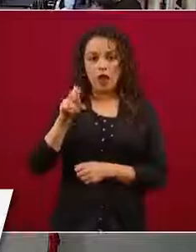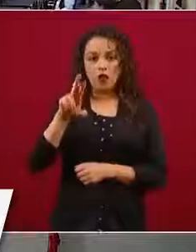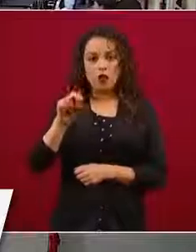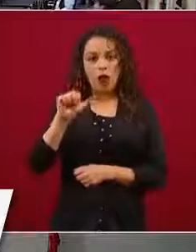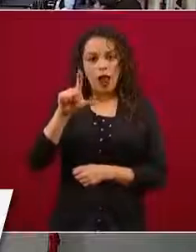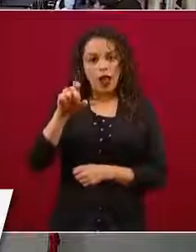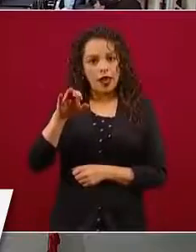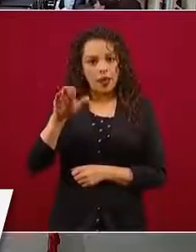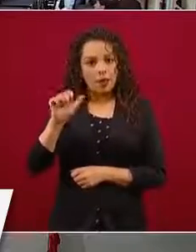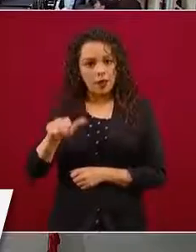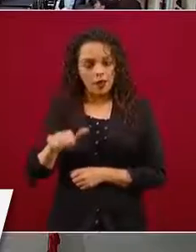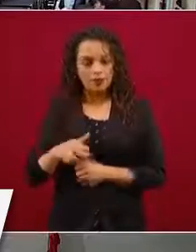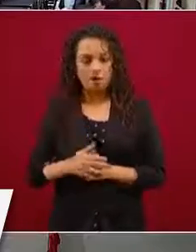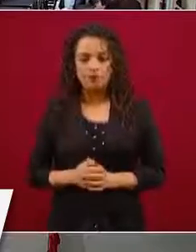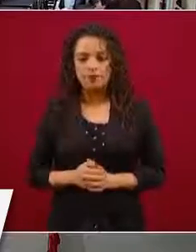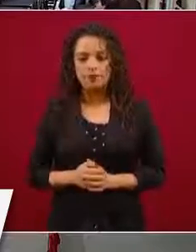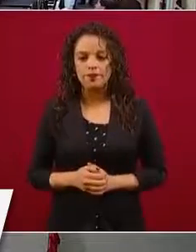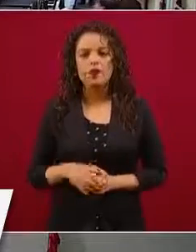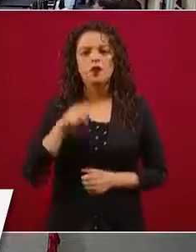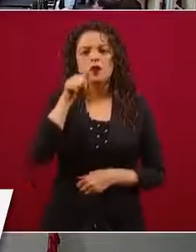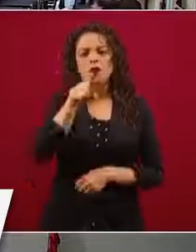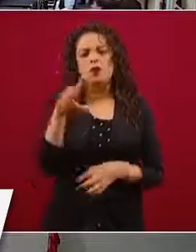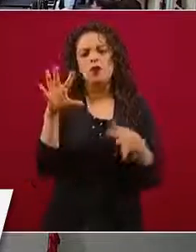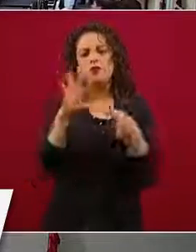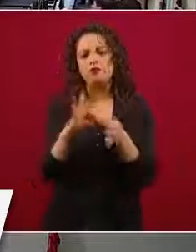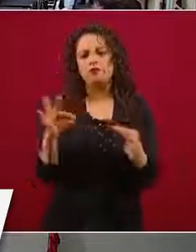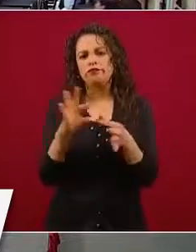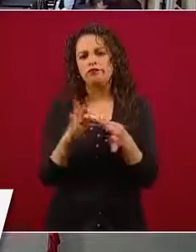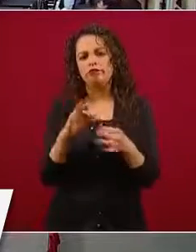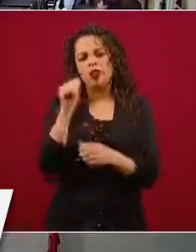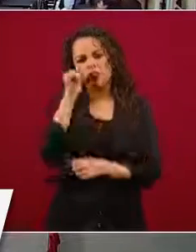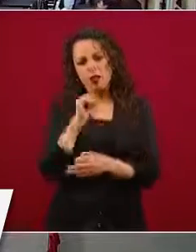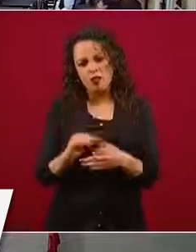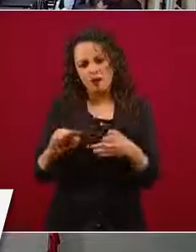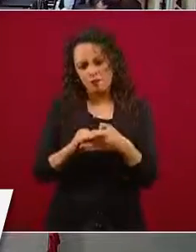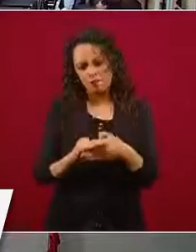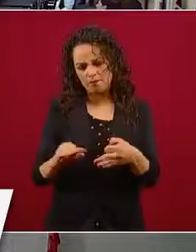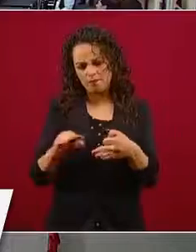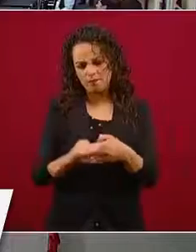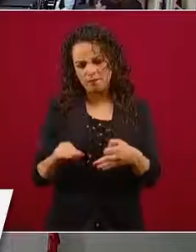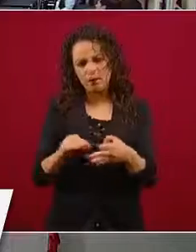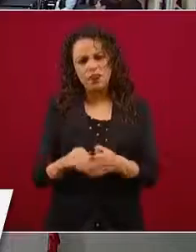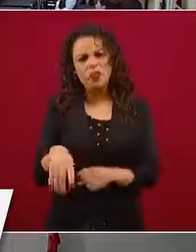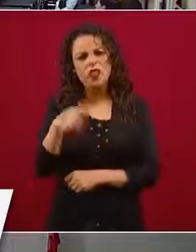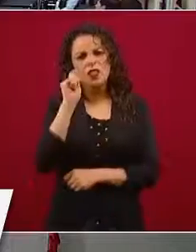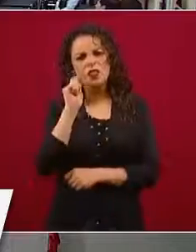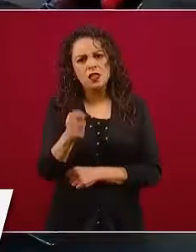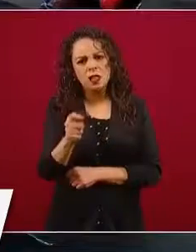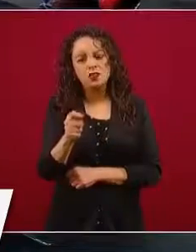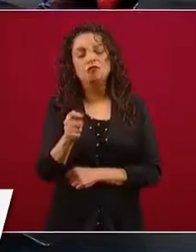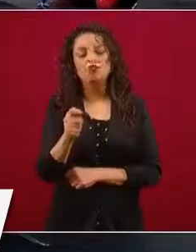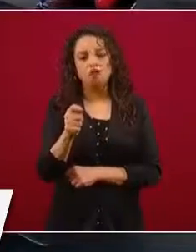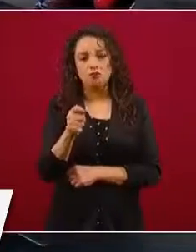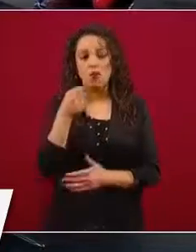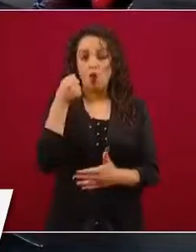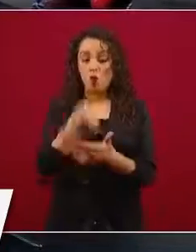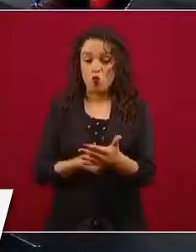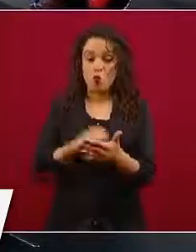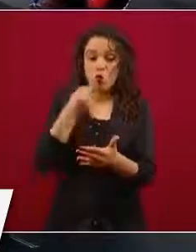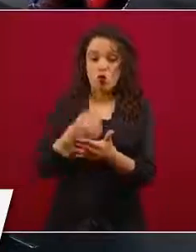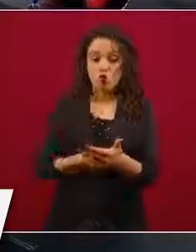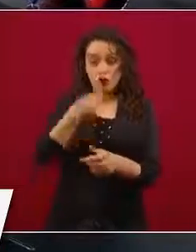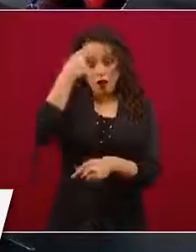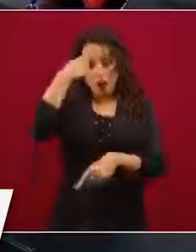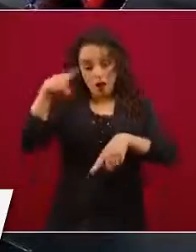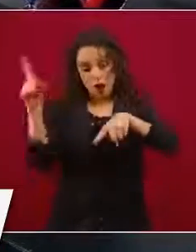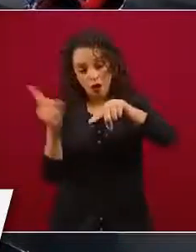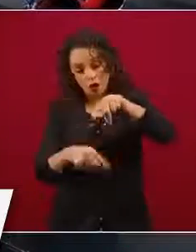Usted ha mencionado de forma recurrente este asunto de la lucha contra la corrupción y bueno, una